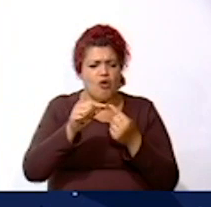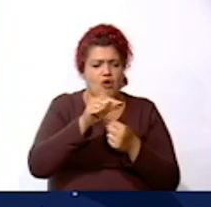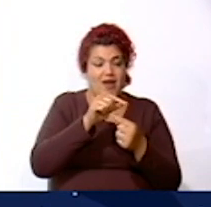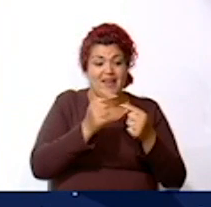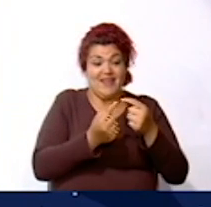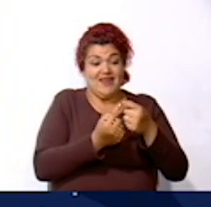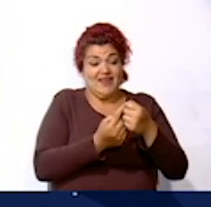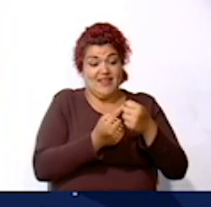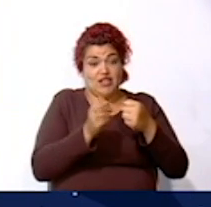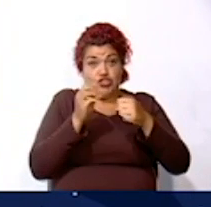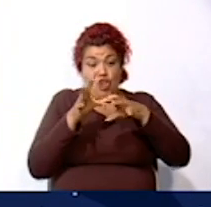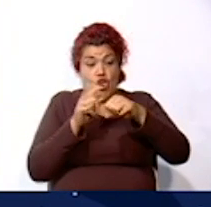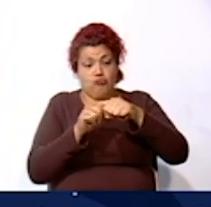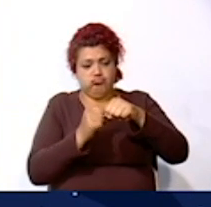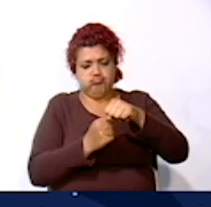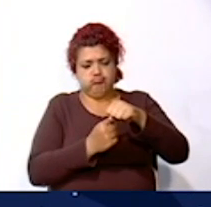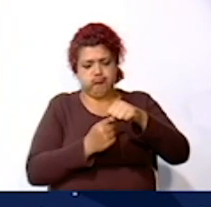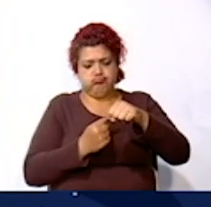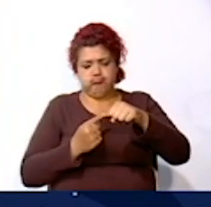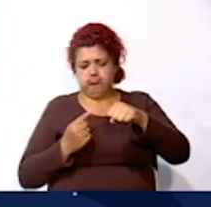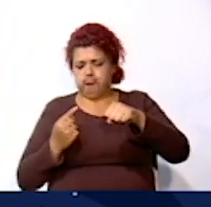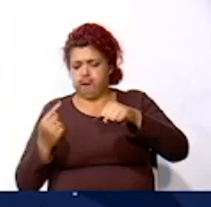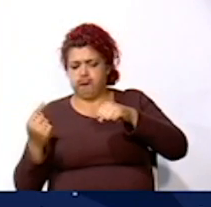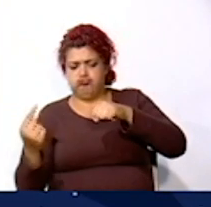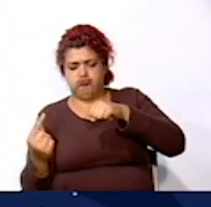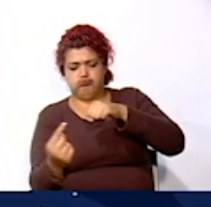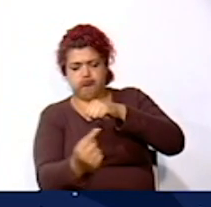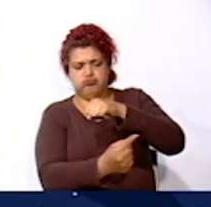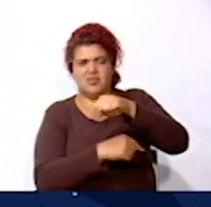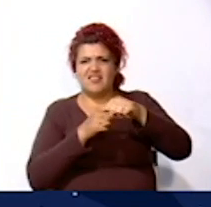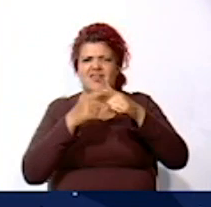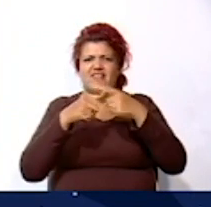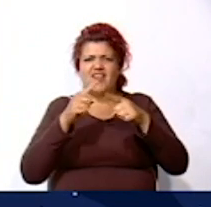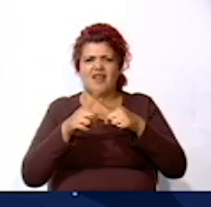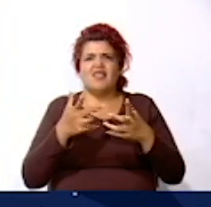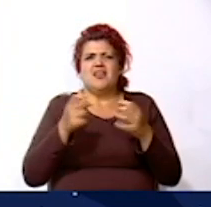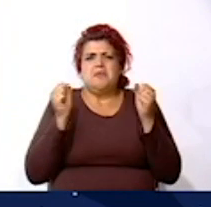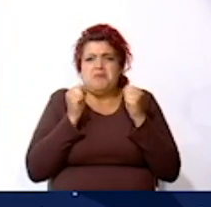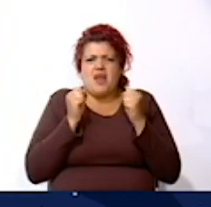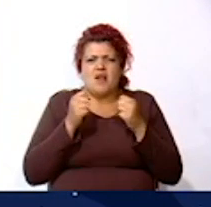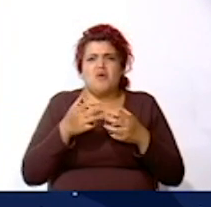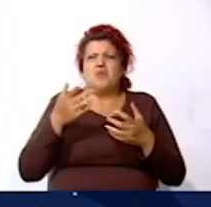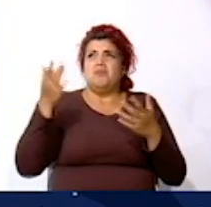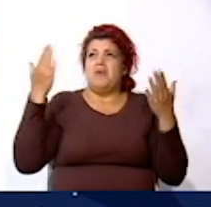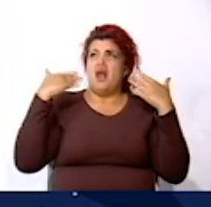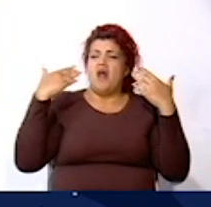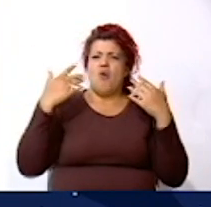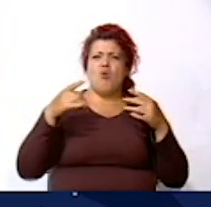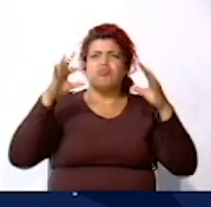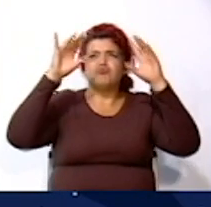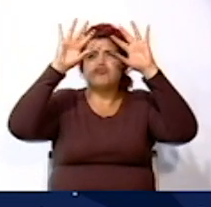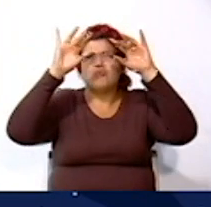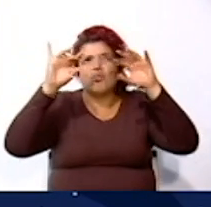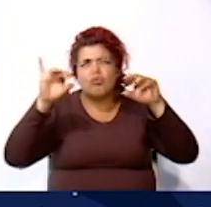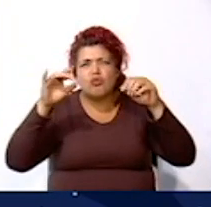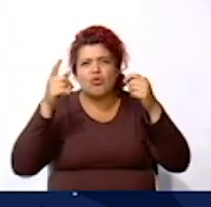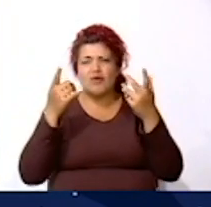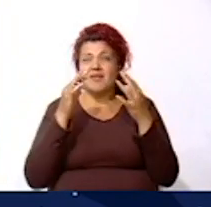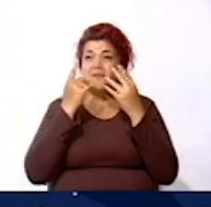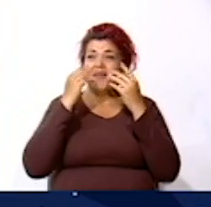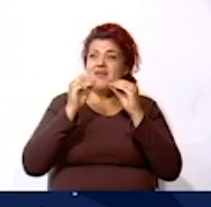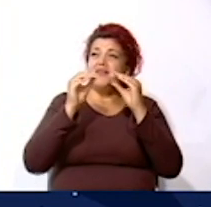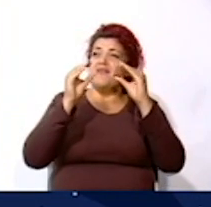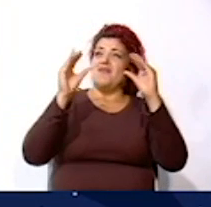Invierno, verano, otoño y primavera En Costa Rica tenemos presentes dos estaciones